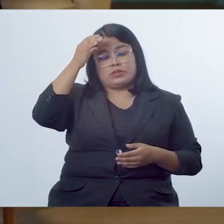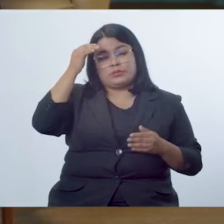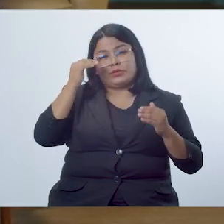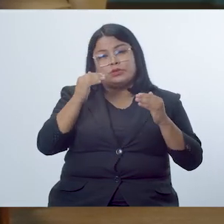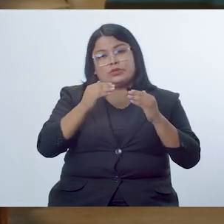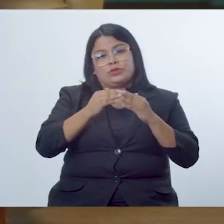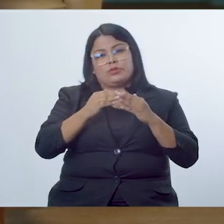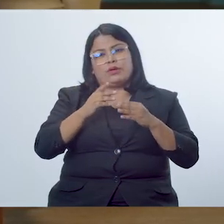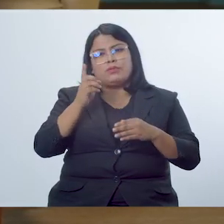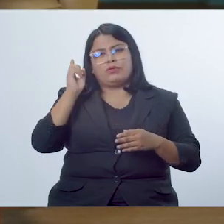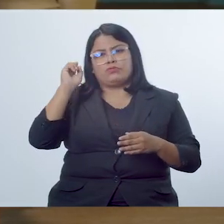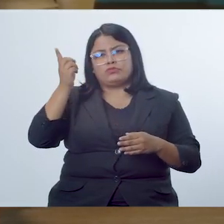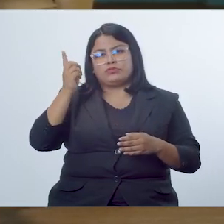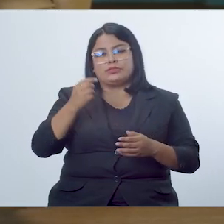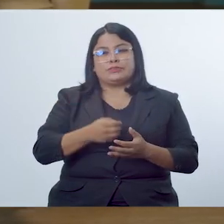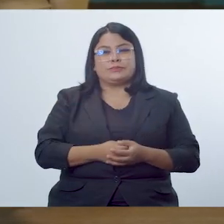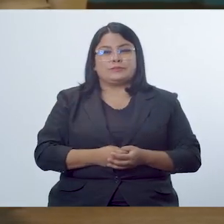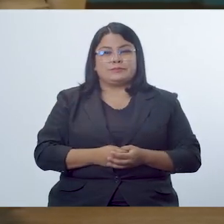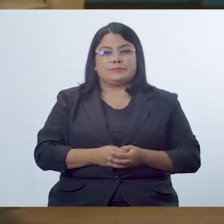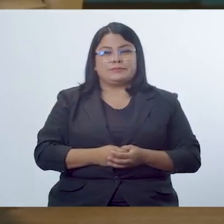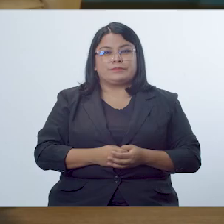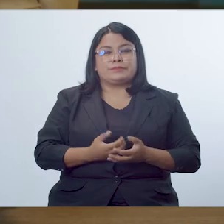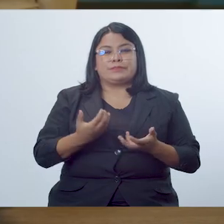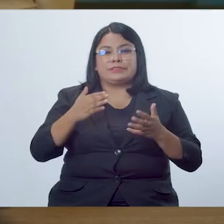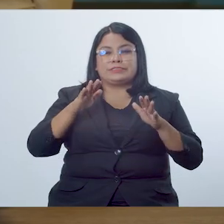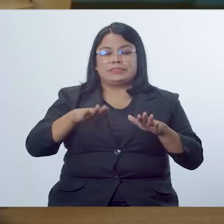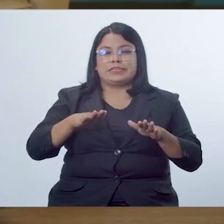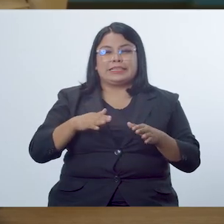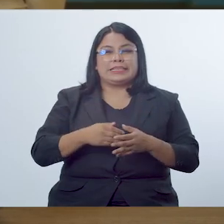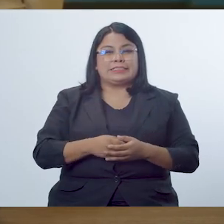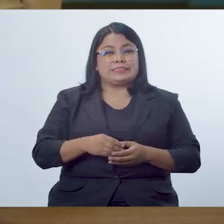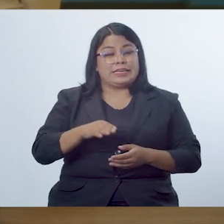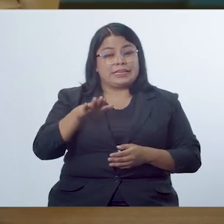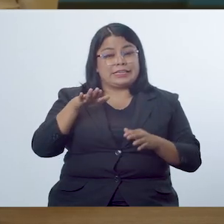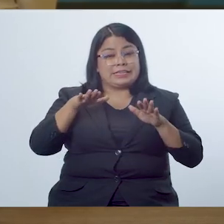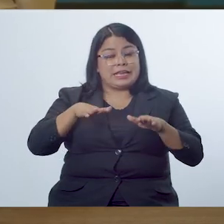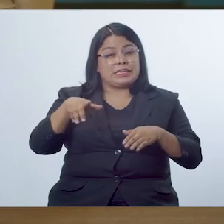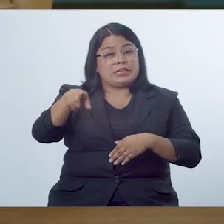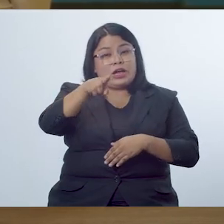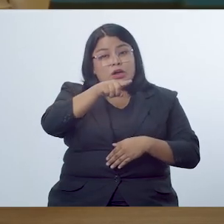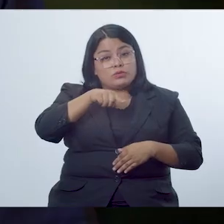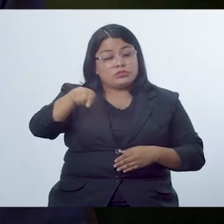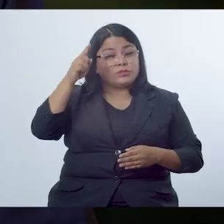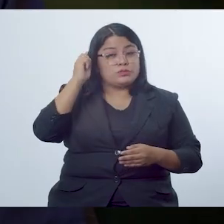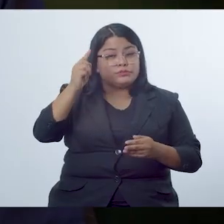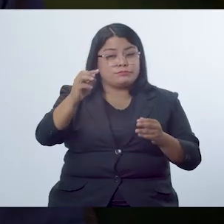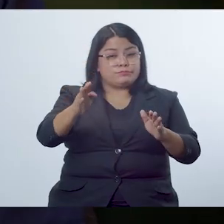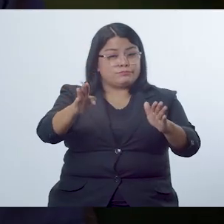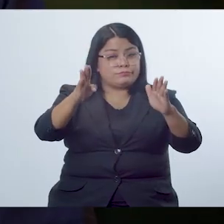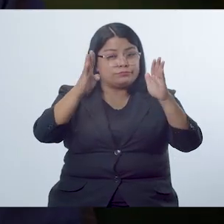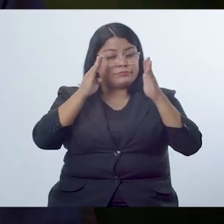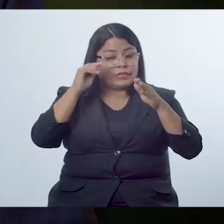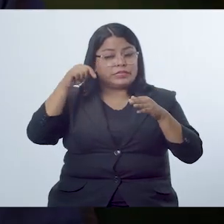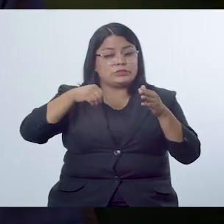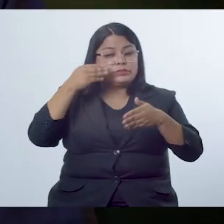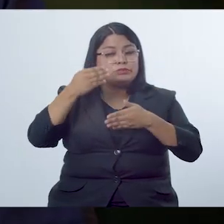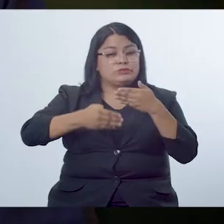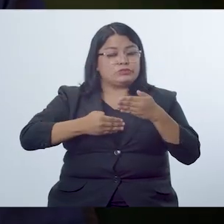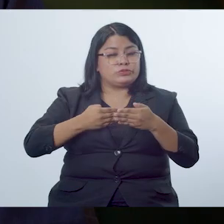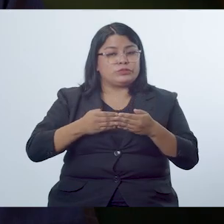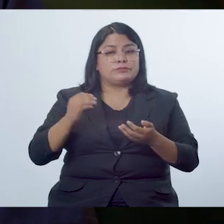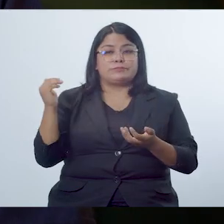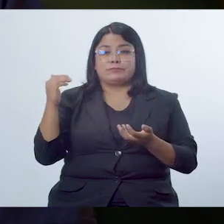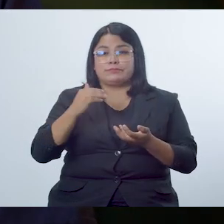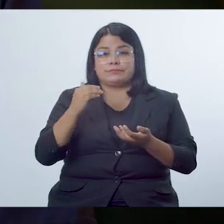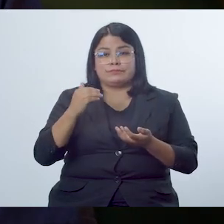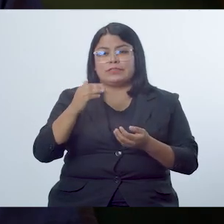nuevos conocimientos también para todos los maestros y maestras sí gracias Alondra y gracias a los maestros por estar pendientes de estos